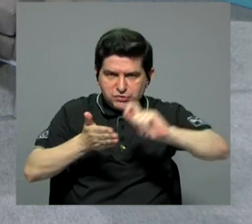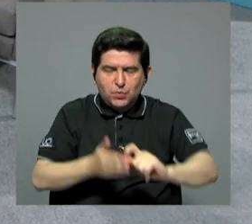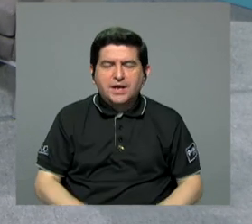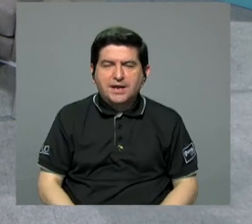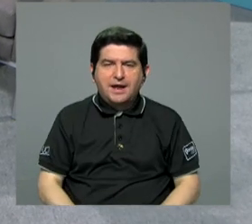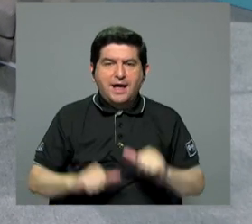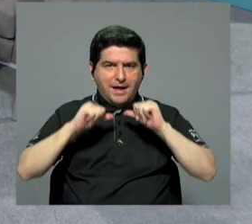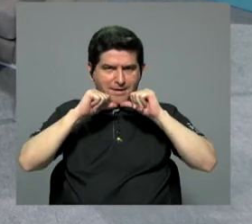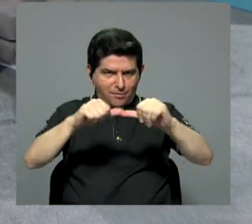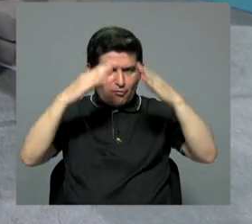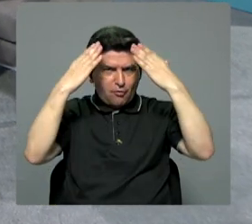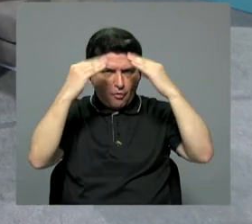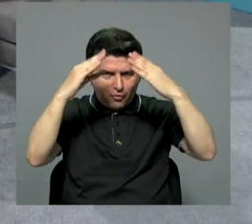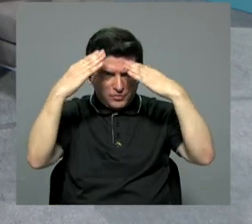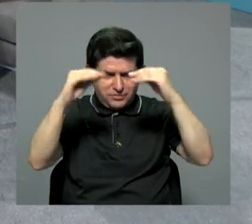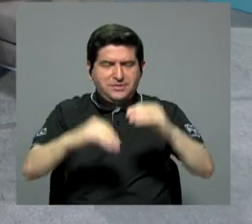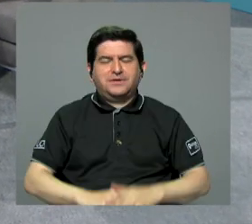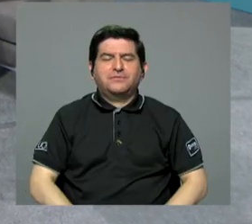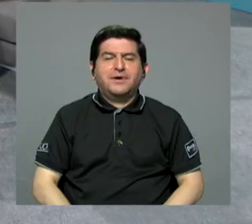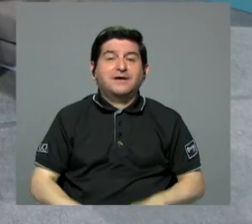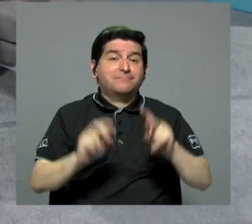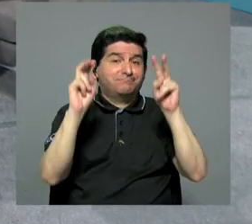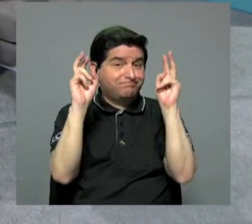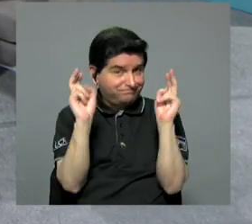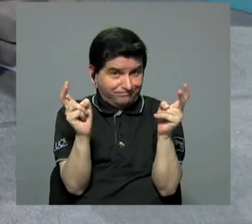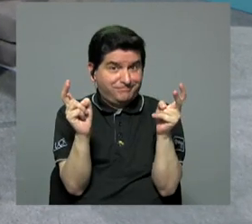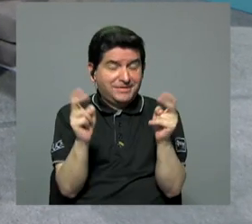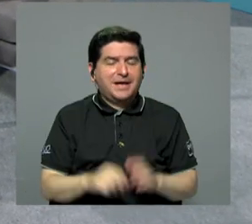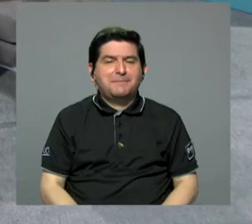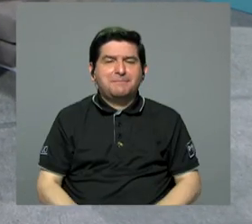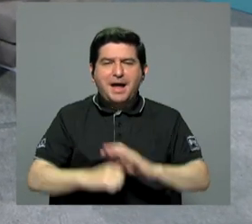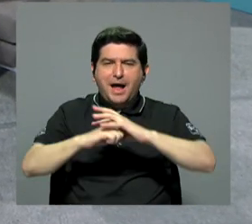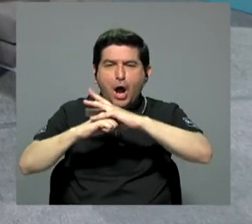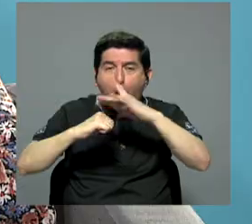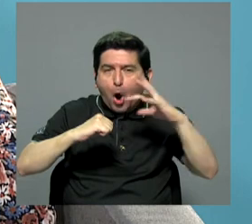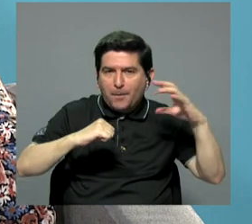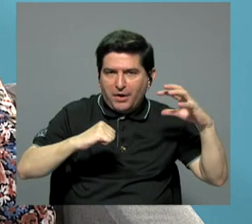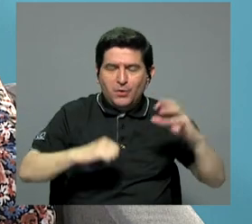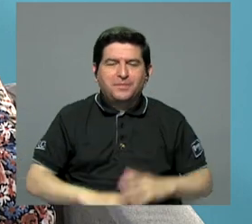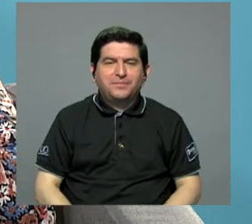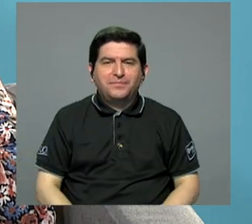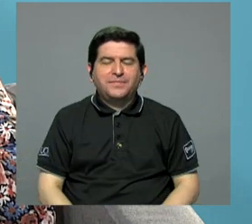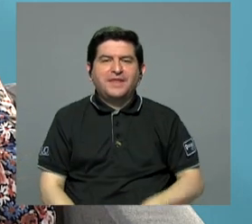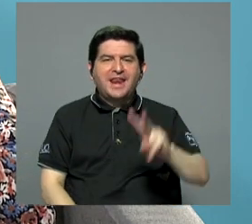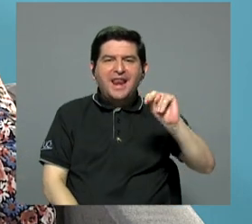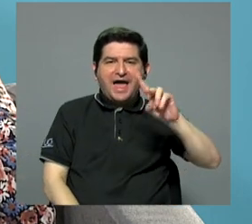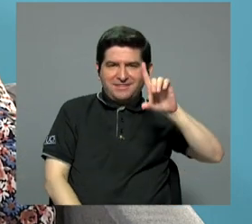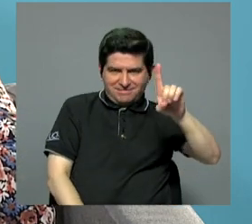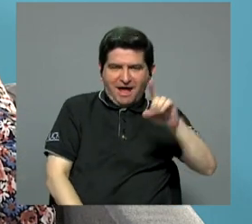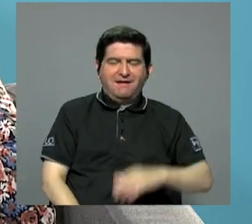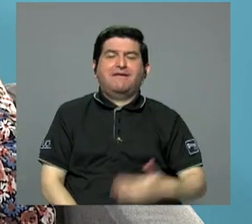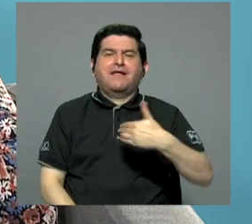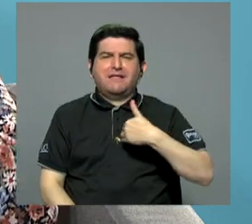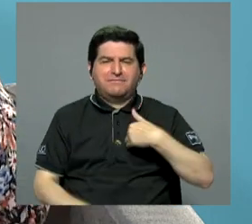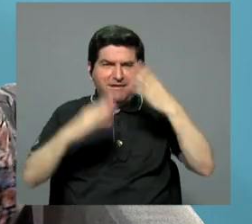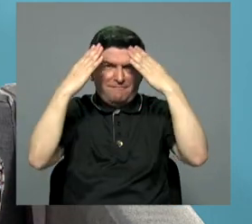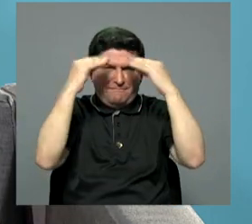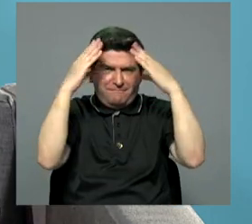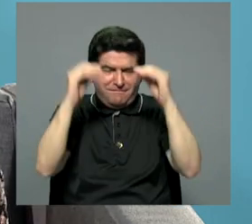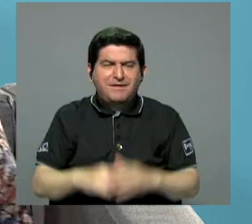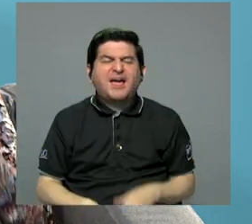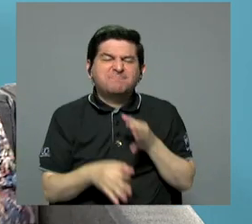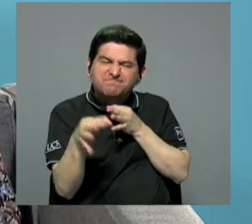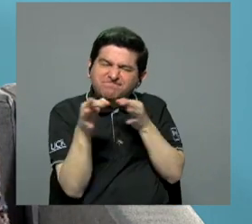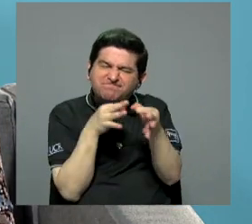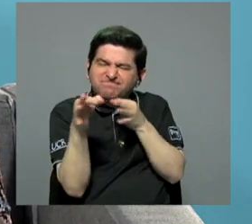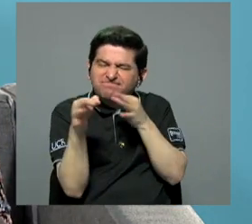más información. Seguimos con este tema precisamente de Omicron y Natalia Díaz tiene una información que nos